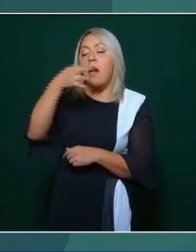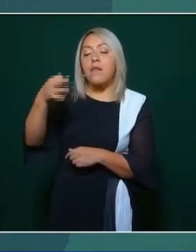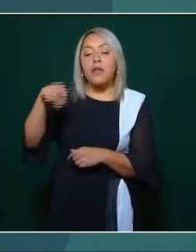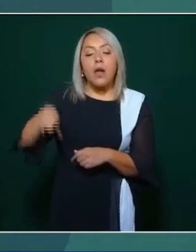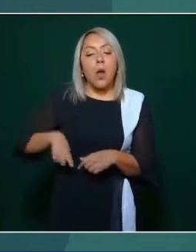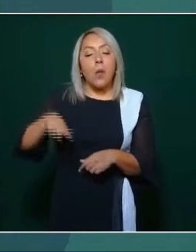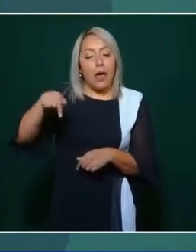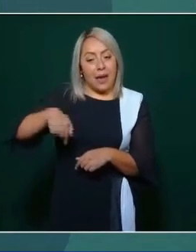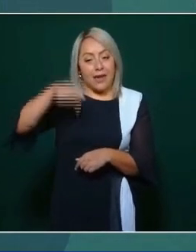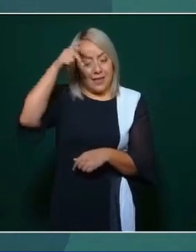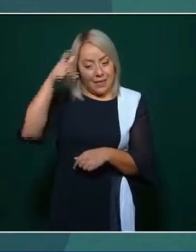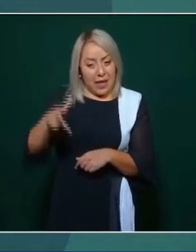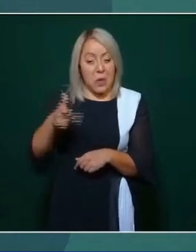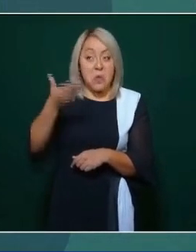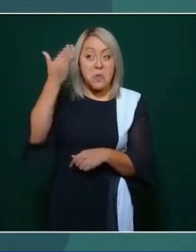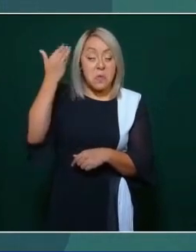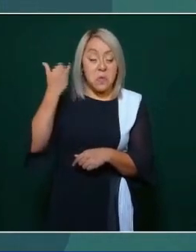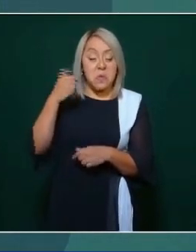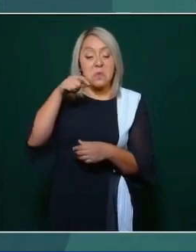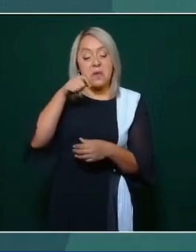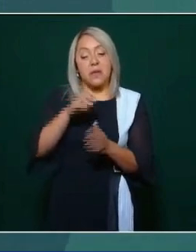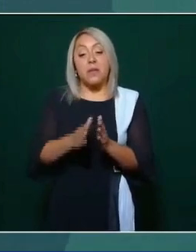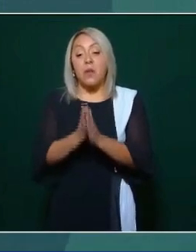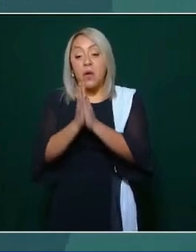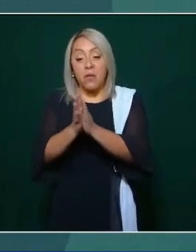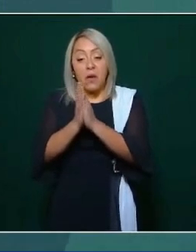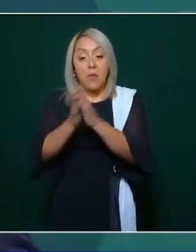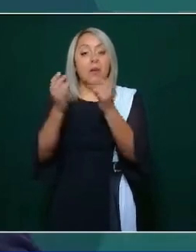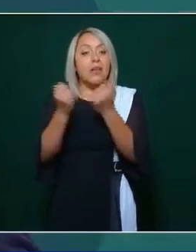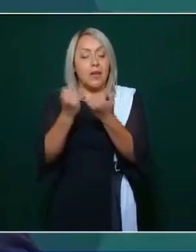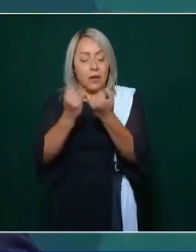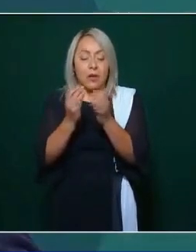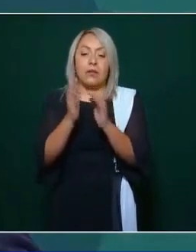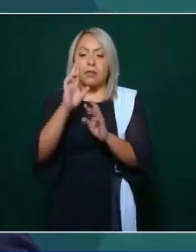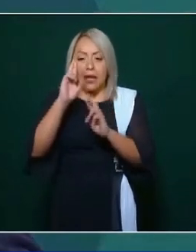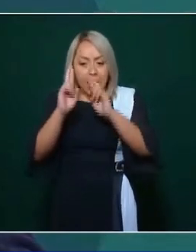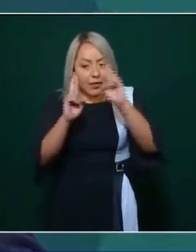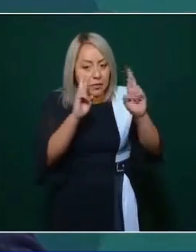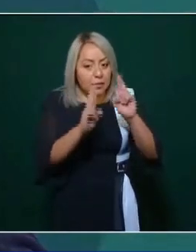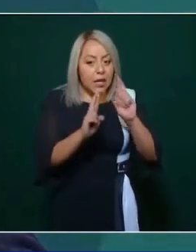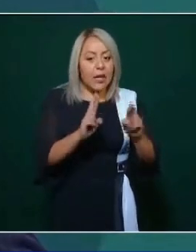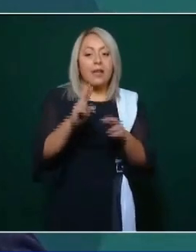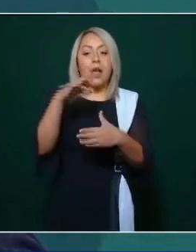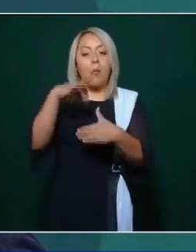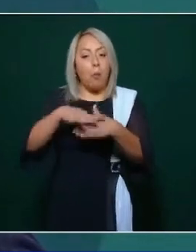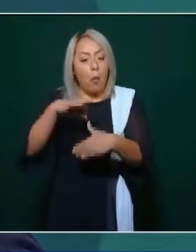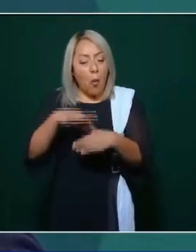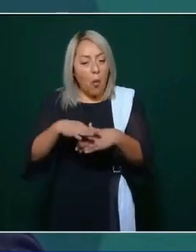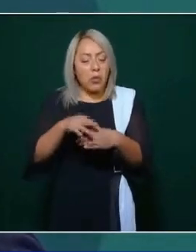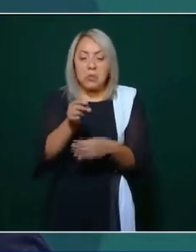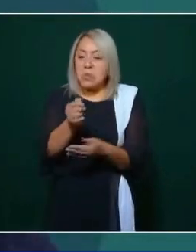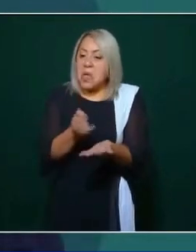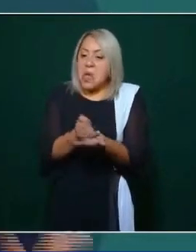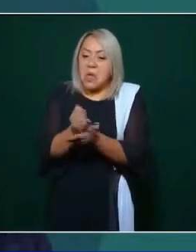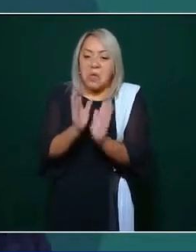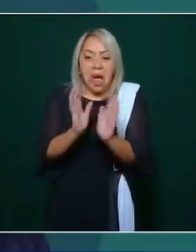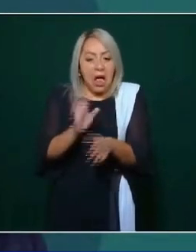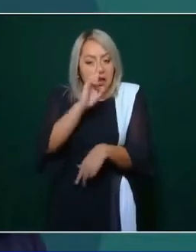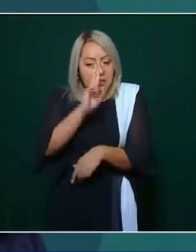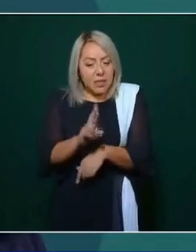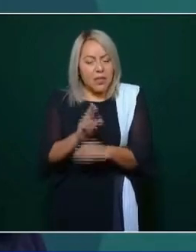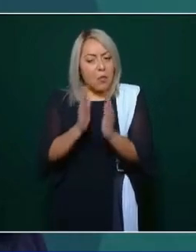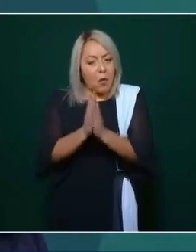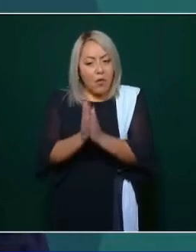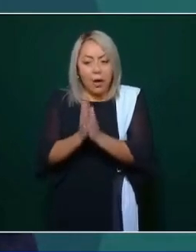de que se respete el voto y que se garantice y le dice